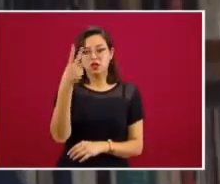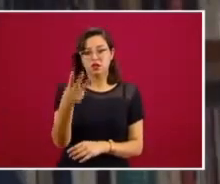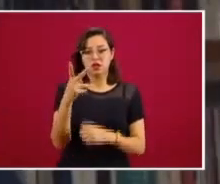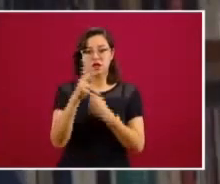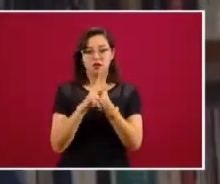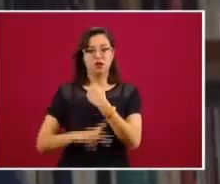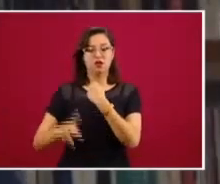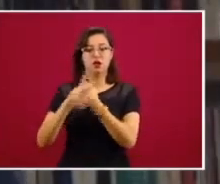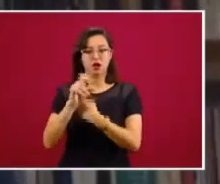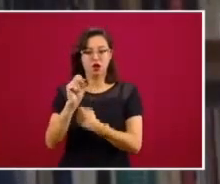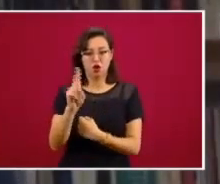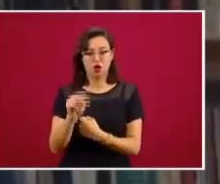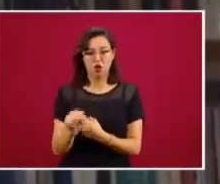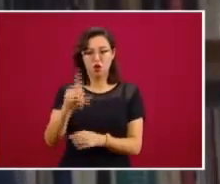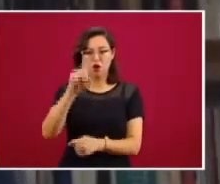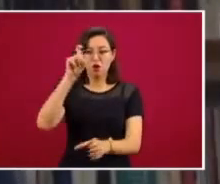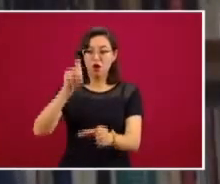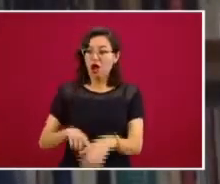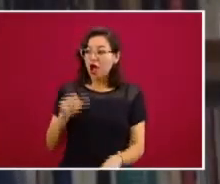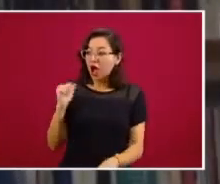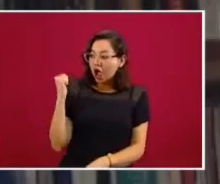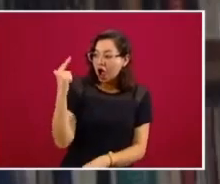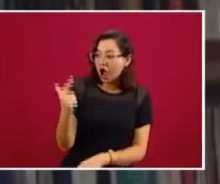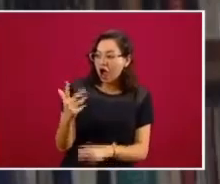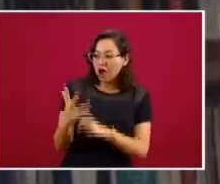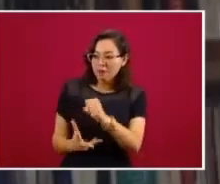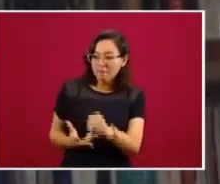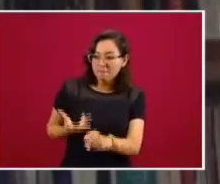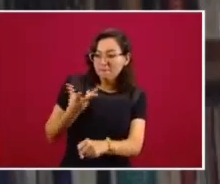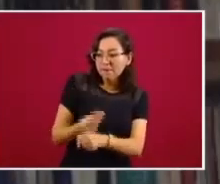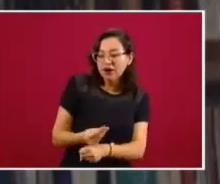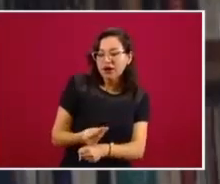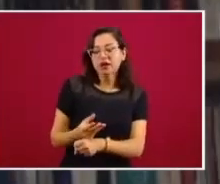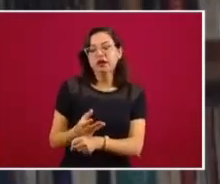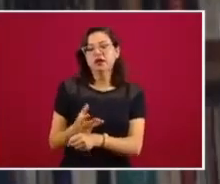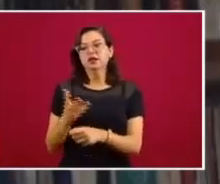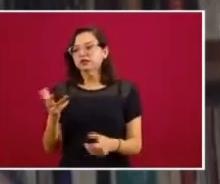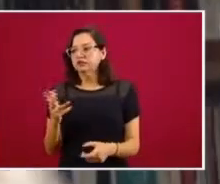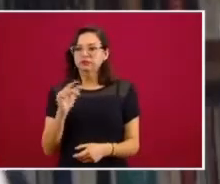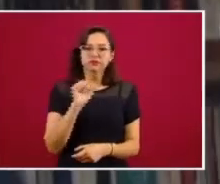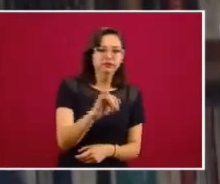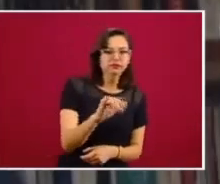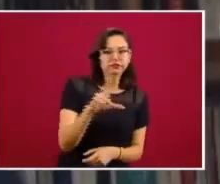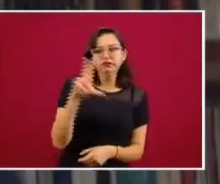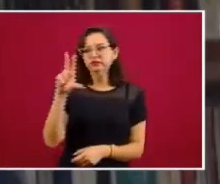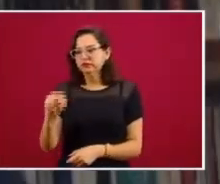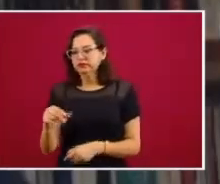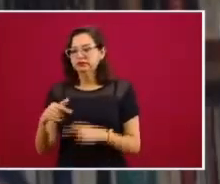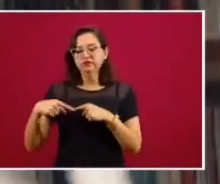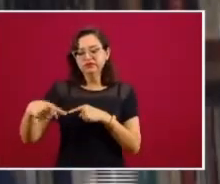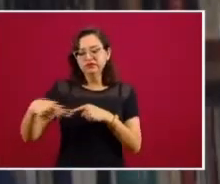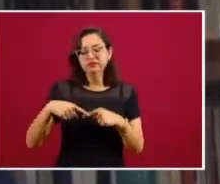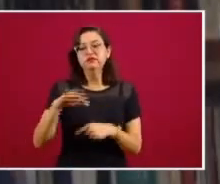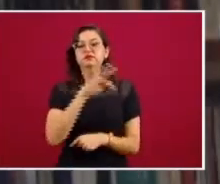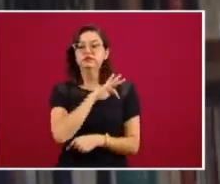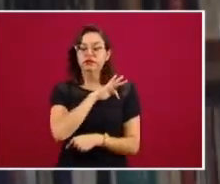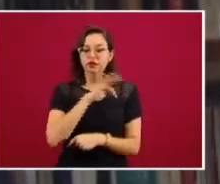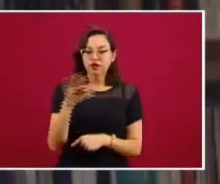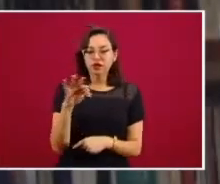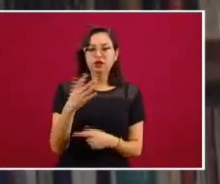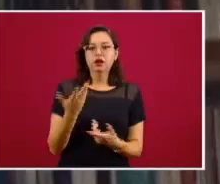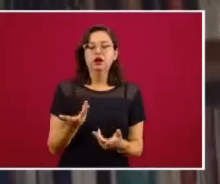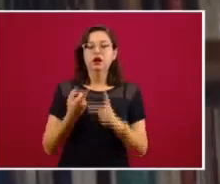ONU, quiere decir algo o se opone, lo objeta, lo pueda decir. Este plazo